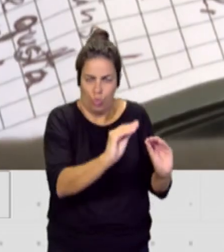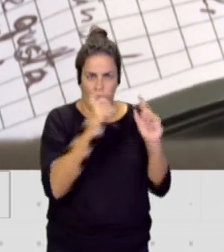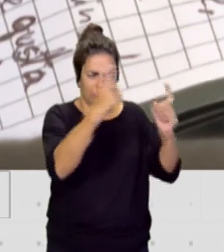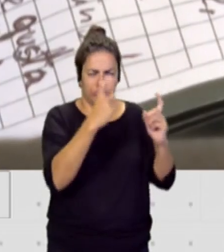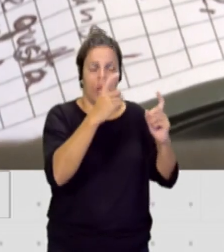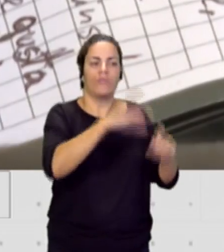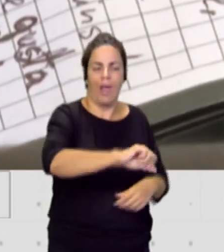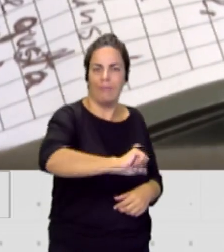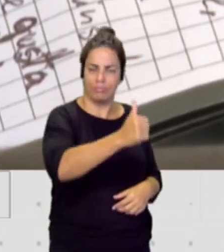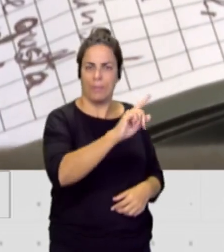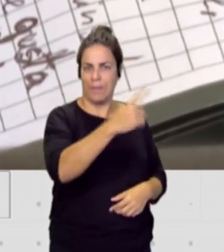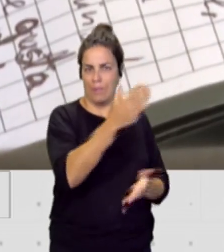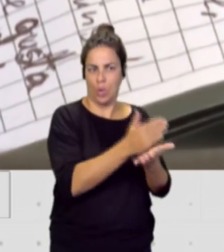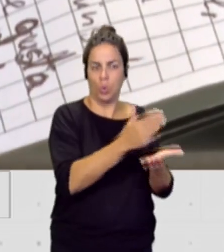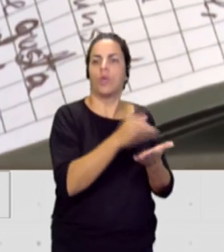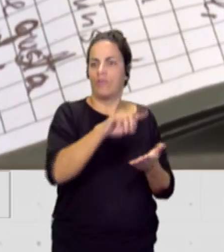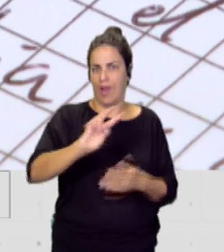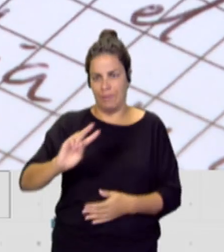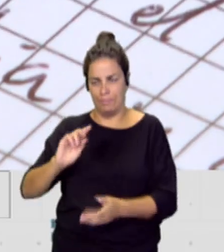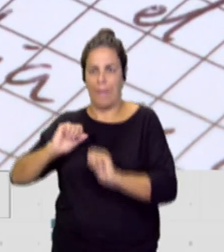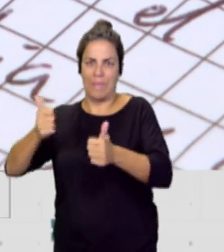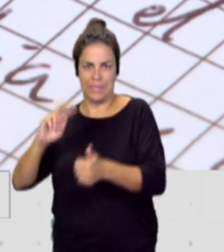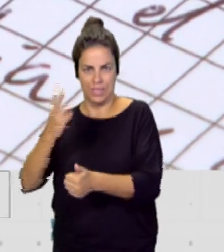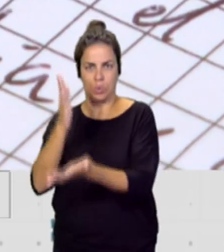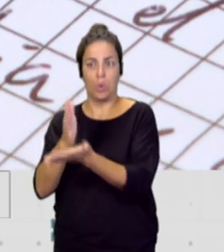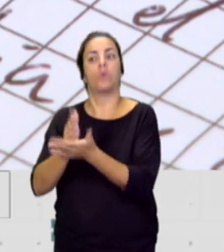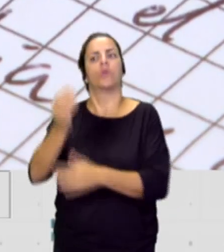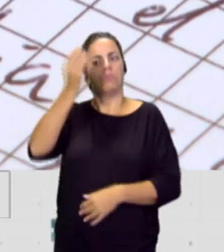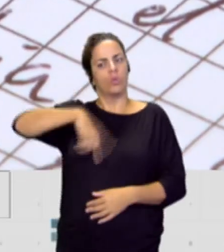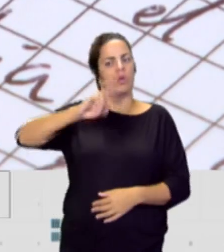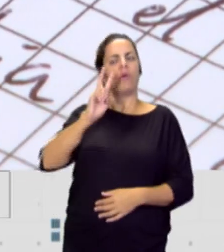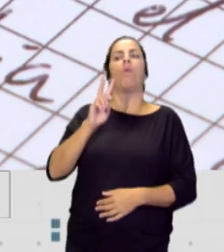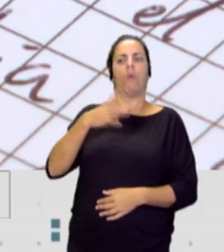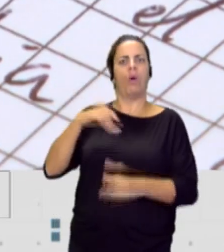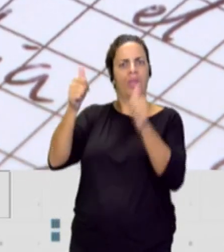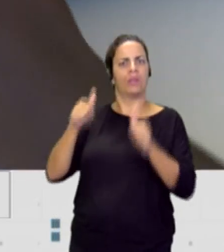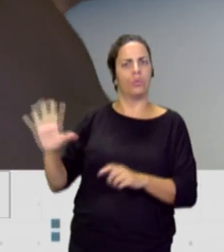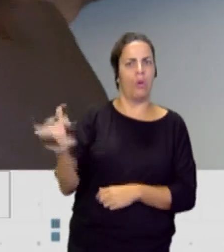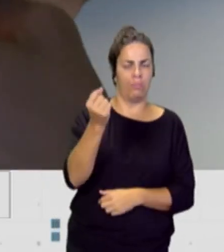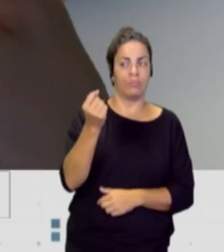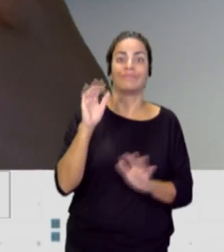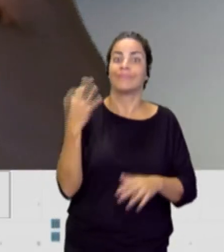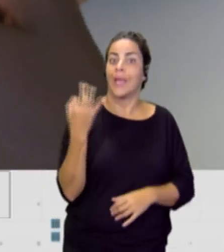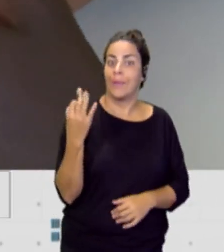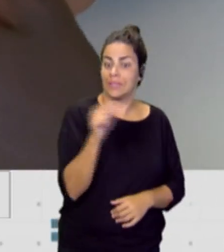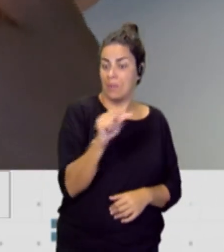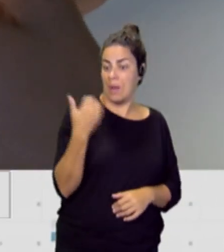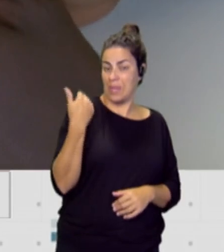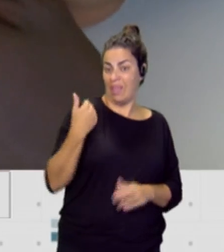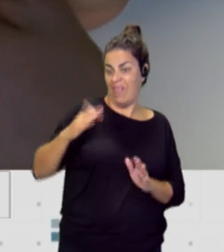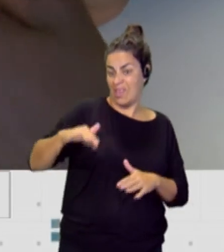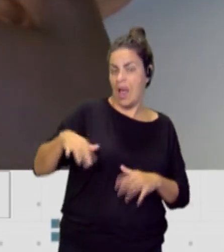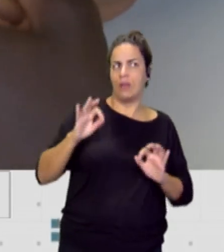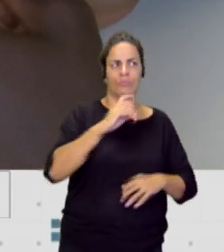posibilidad de que salgan con un título. ¿Qué sucede? Que la semana pasada, a finales de la semana pasada, nos llega una comunicación.